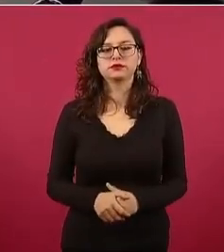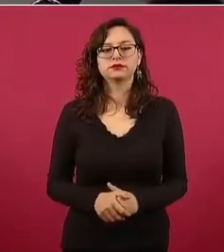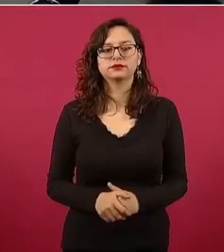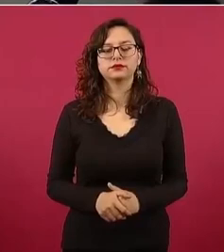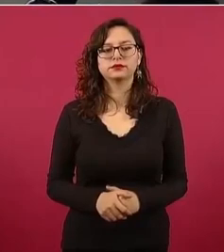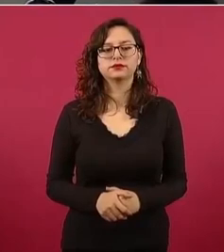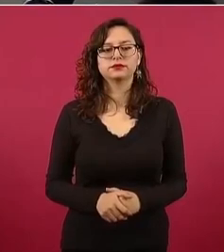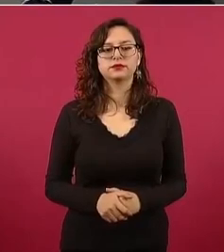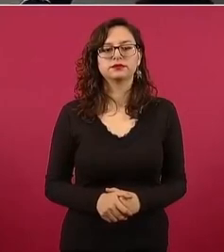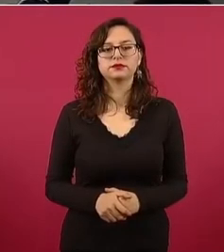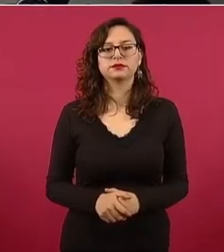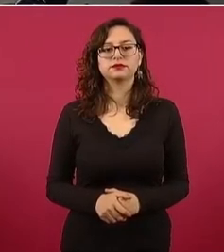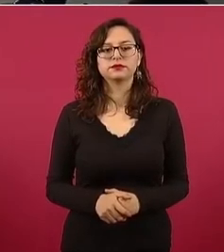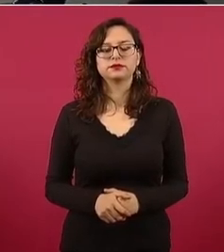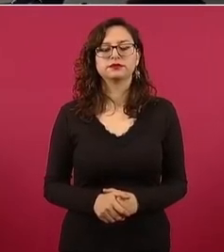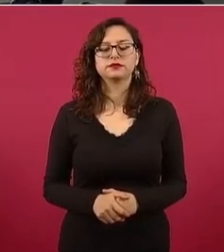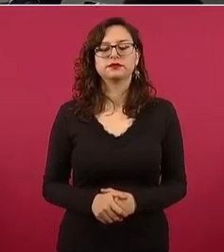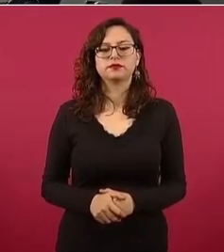20.